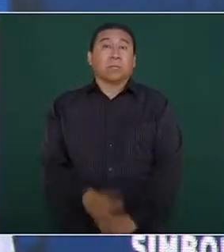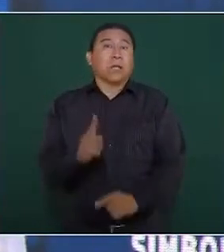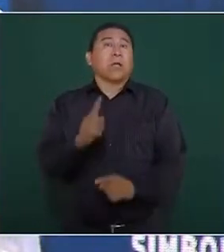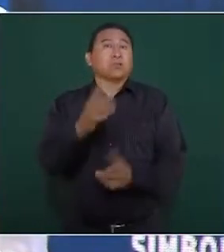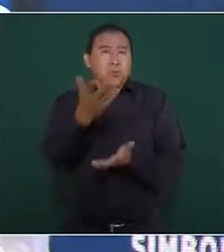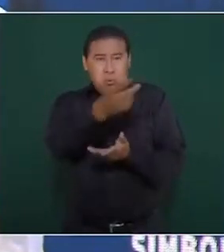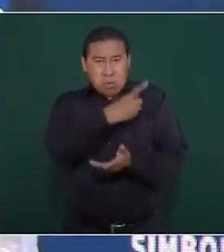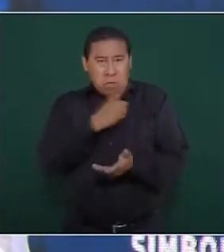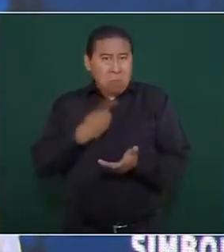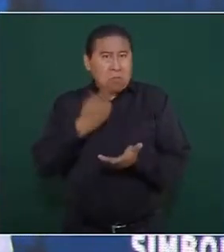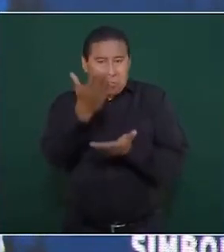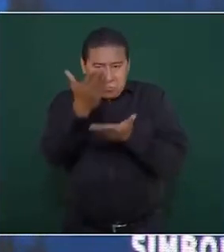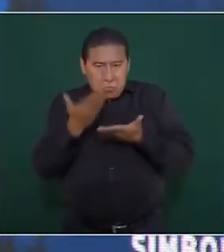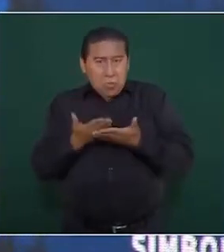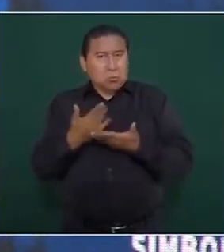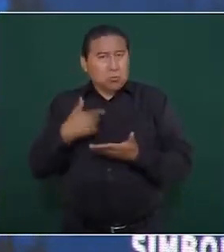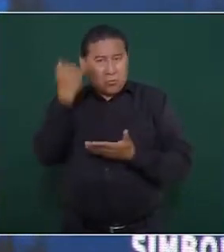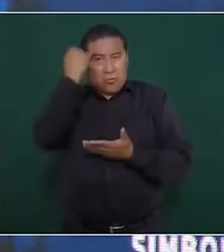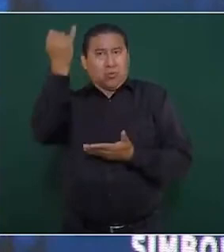autor,